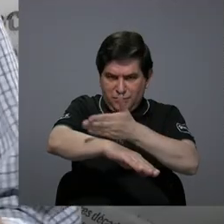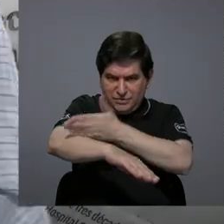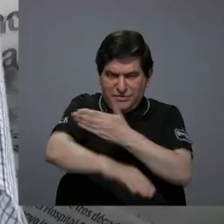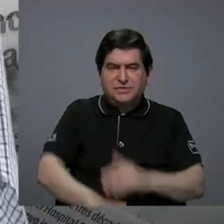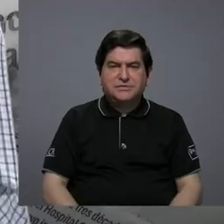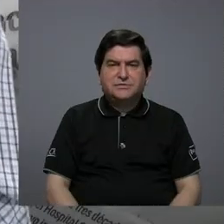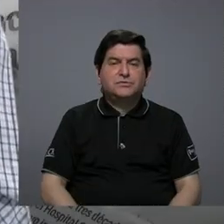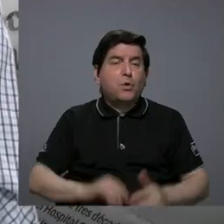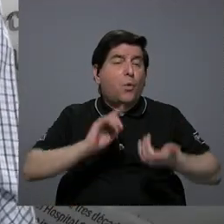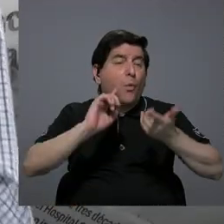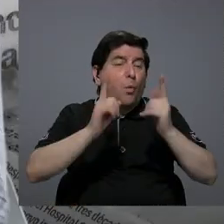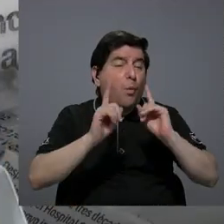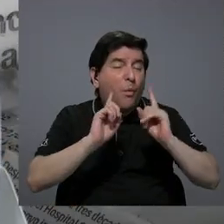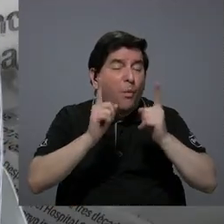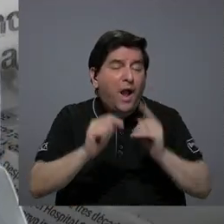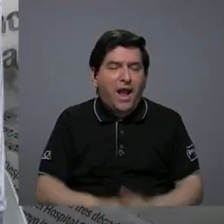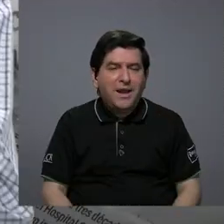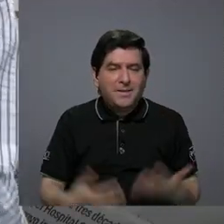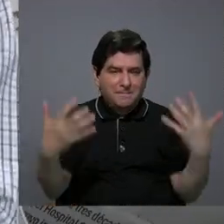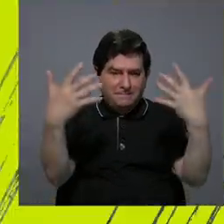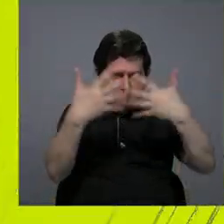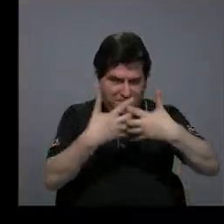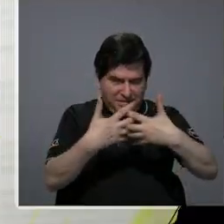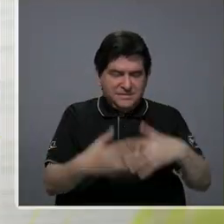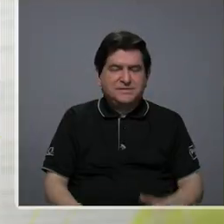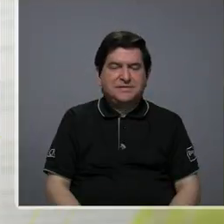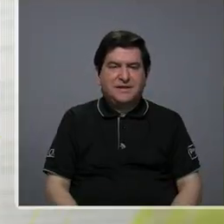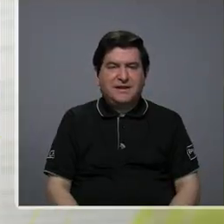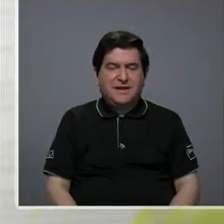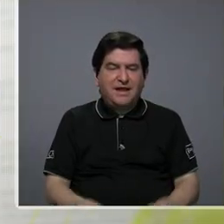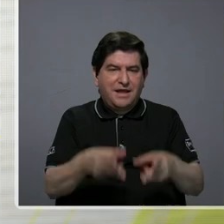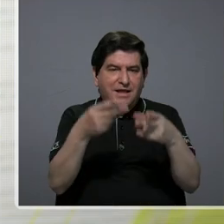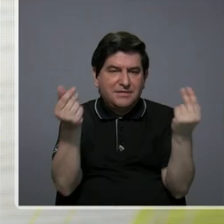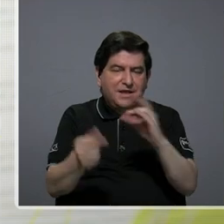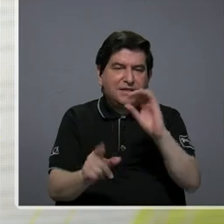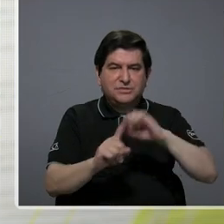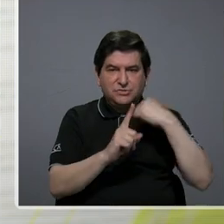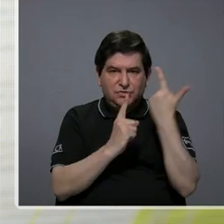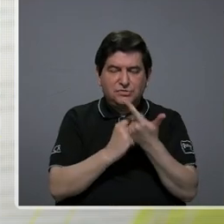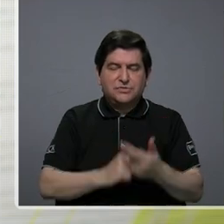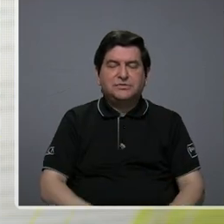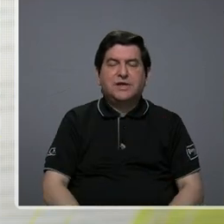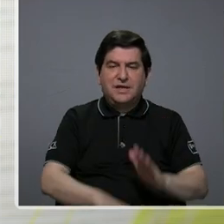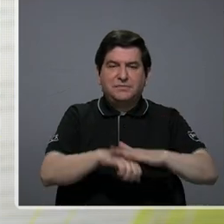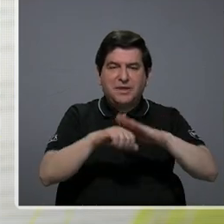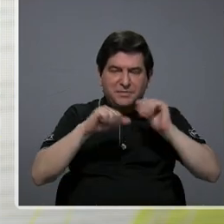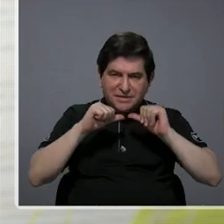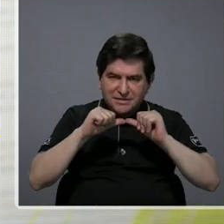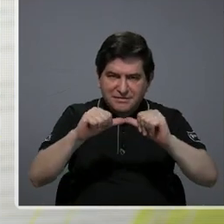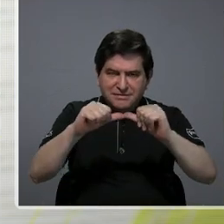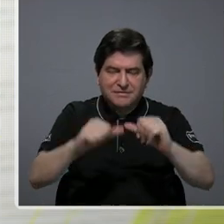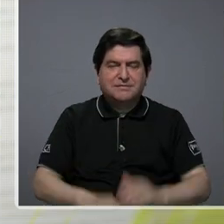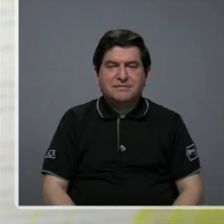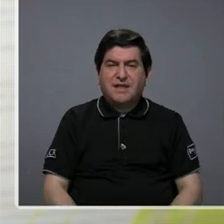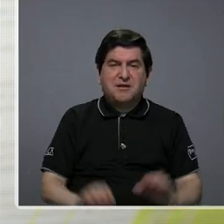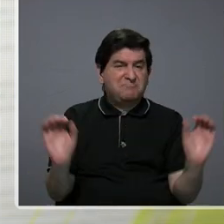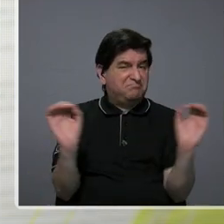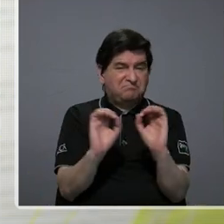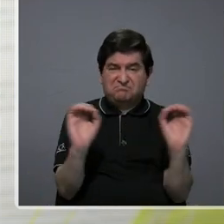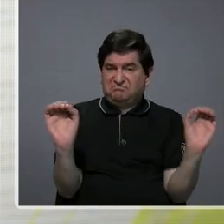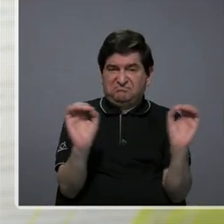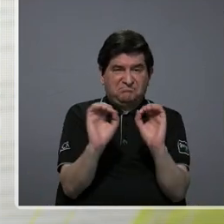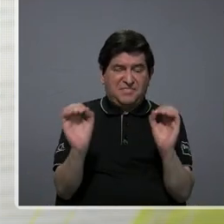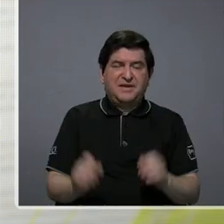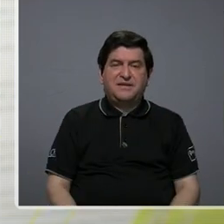cuál podría ser esa combinación fiscal y social que nos saque adelante porque de nada de nada